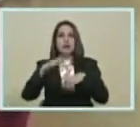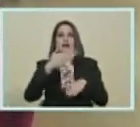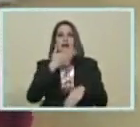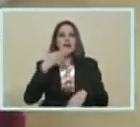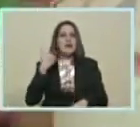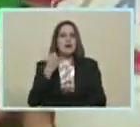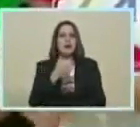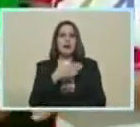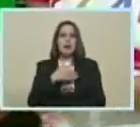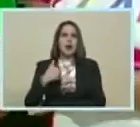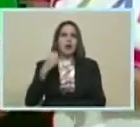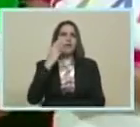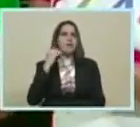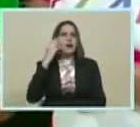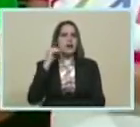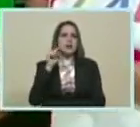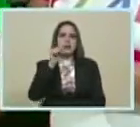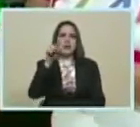su experiencia